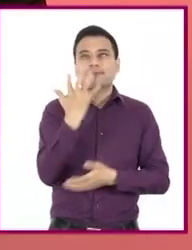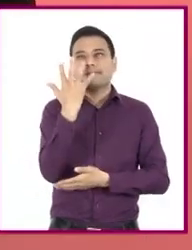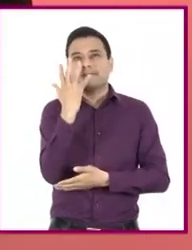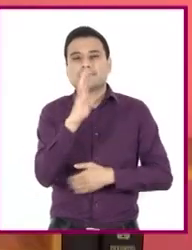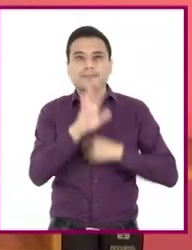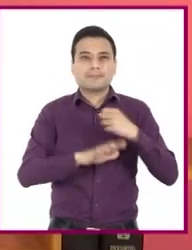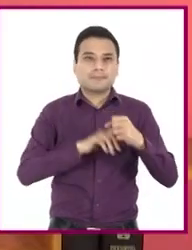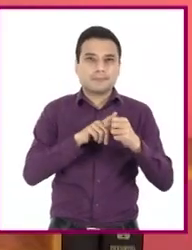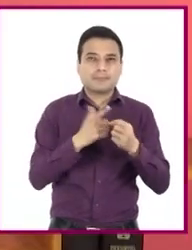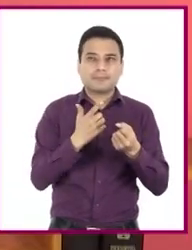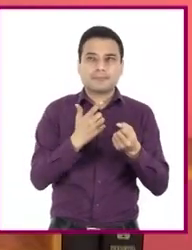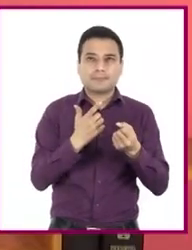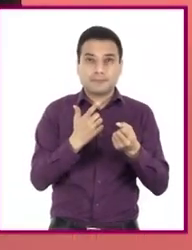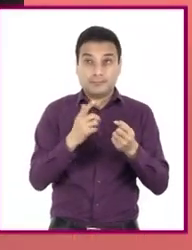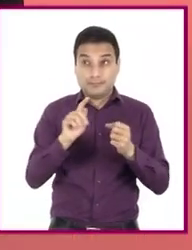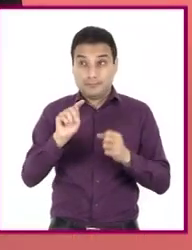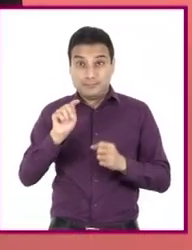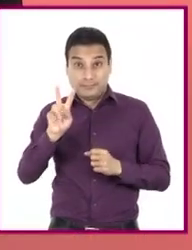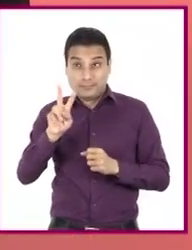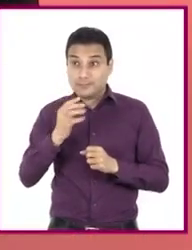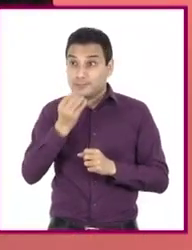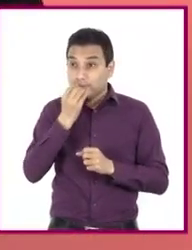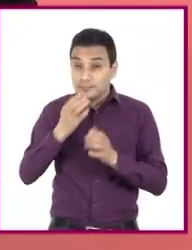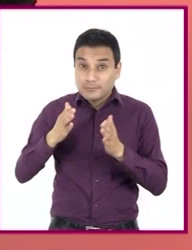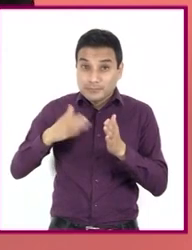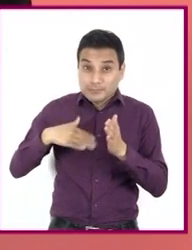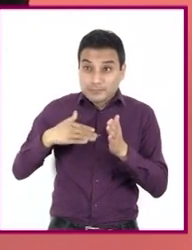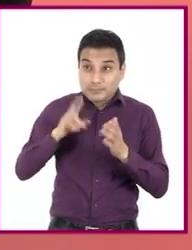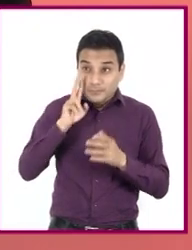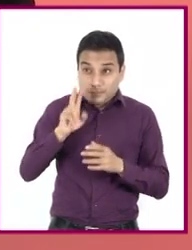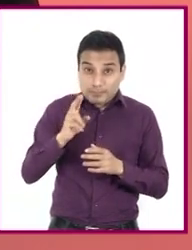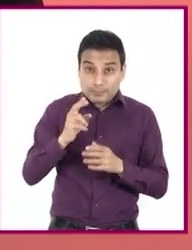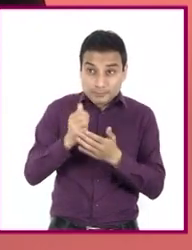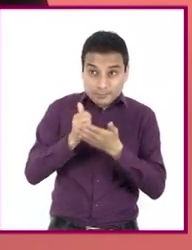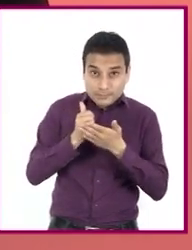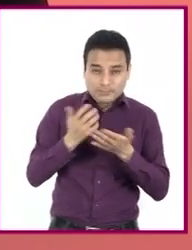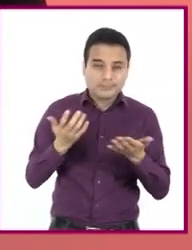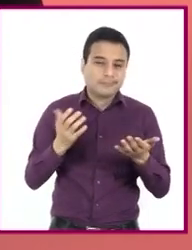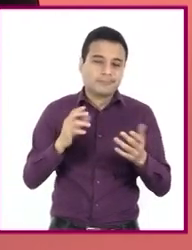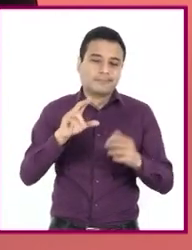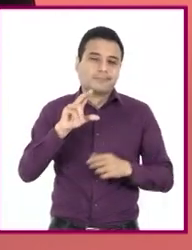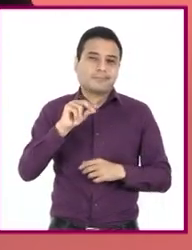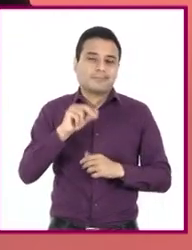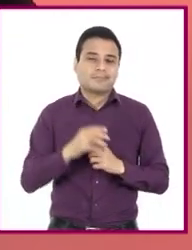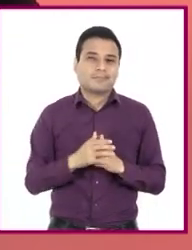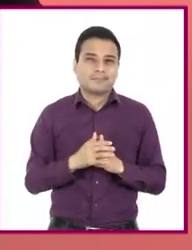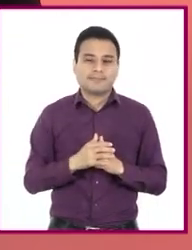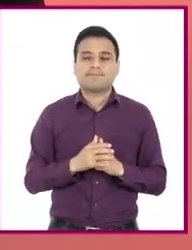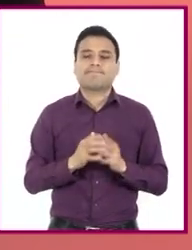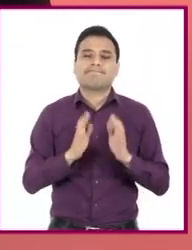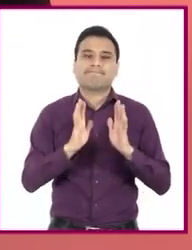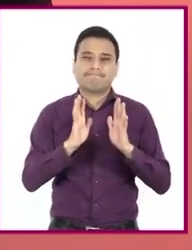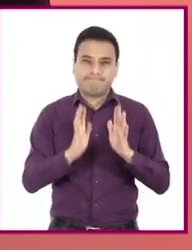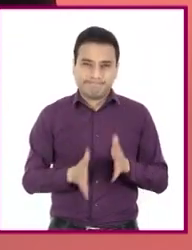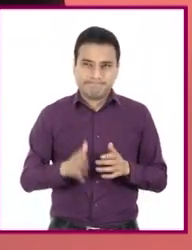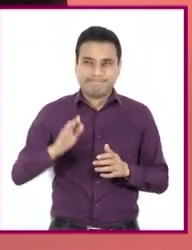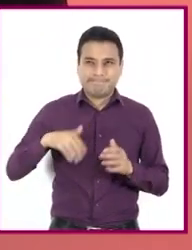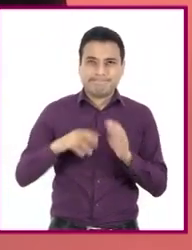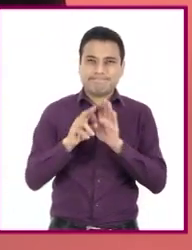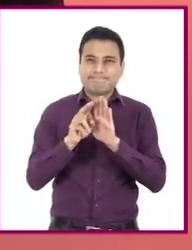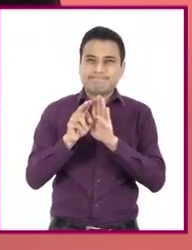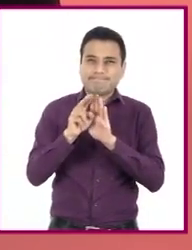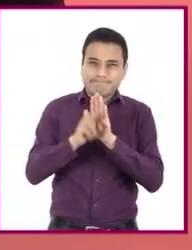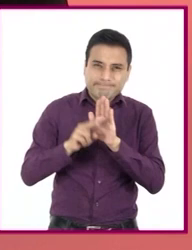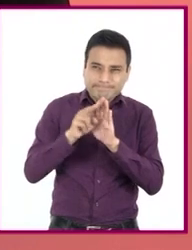La misma lógica aplica aquí. Maestra, me acabo de dar cuenta de que las fuentes audiovisuales que hemos visto y